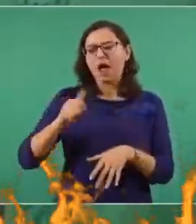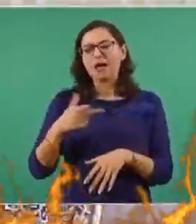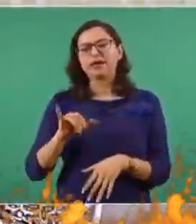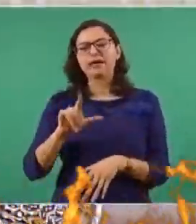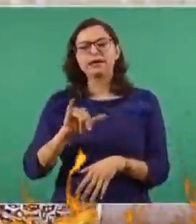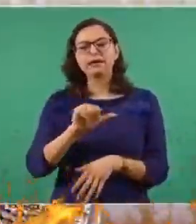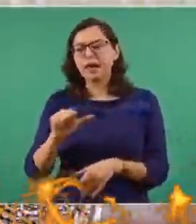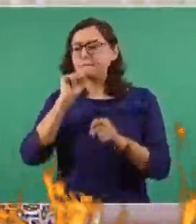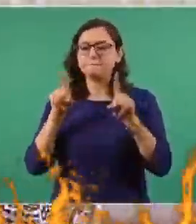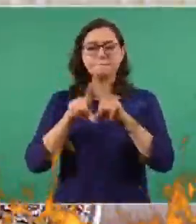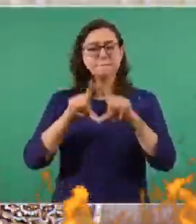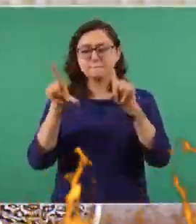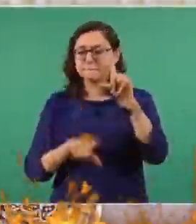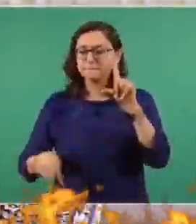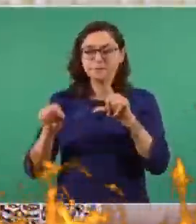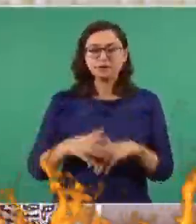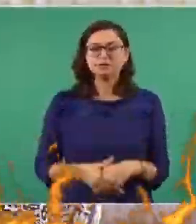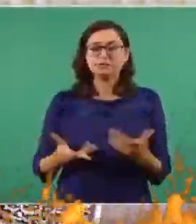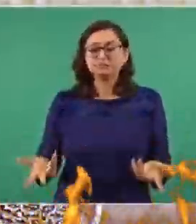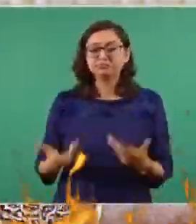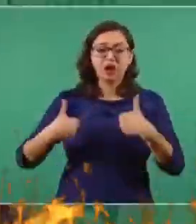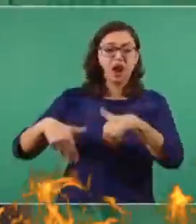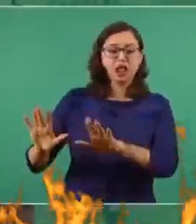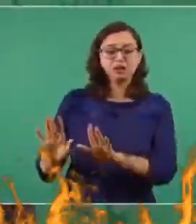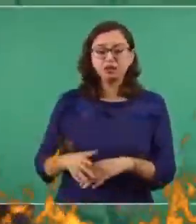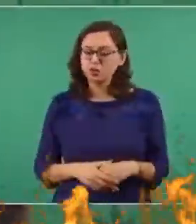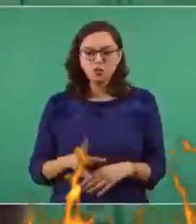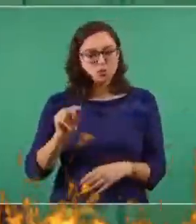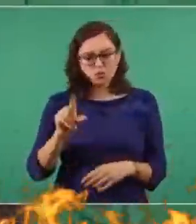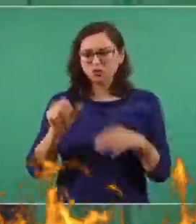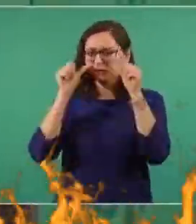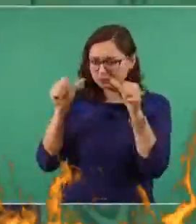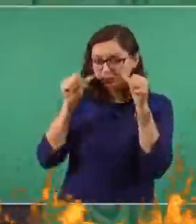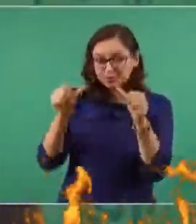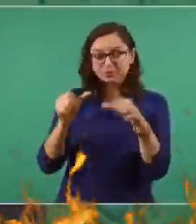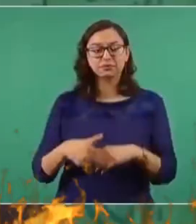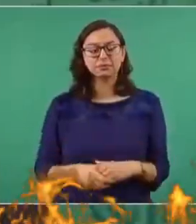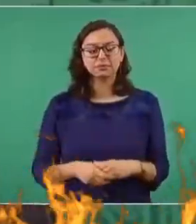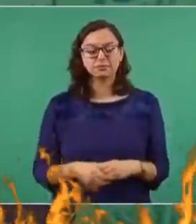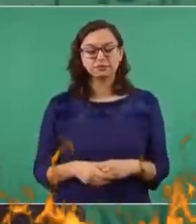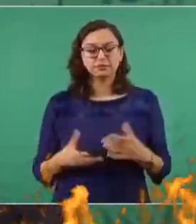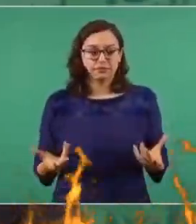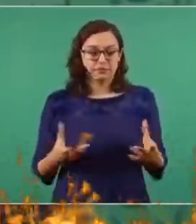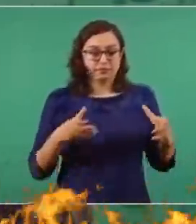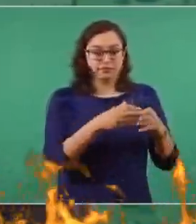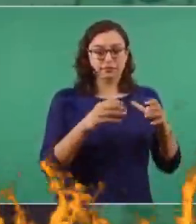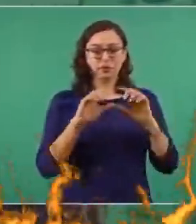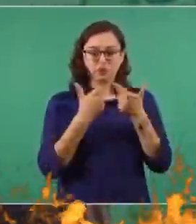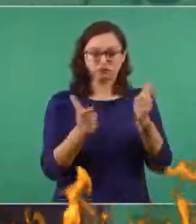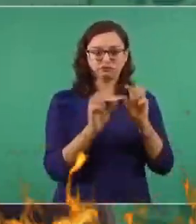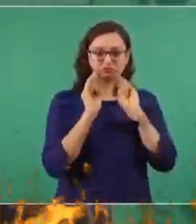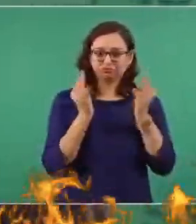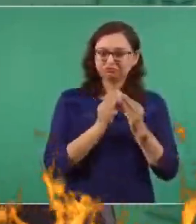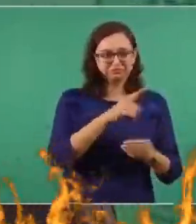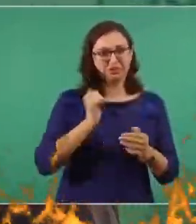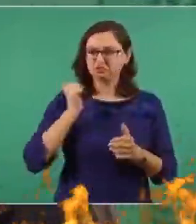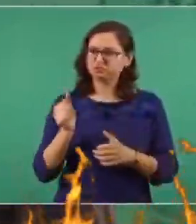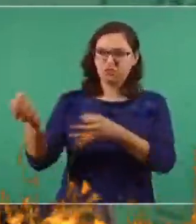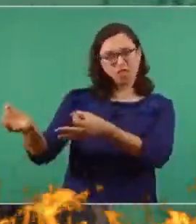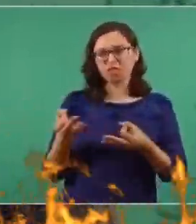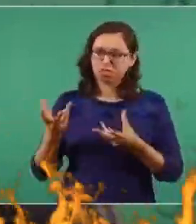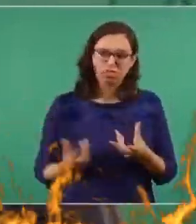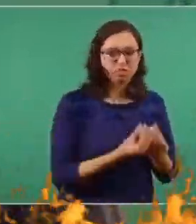todo México. Nada de dejar a los jóvenes en el desamparo para que los enganchen y se los lleven